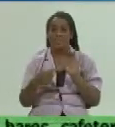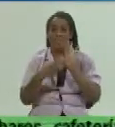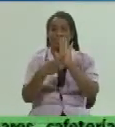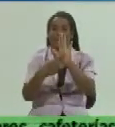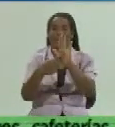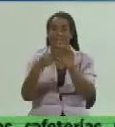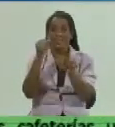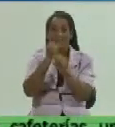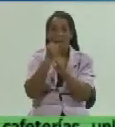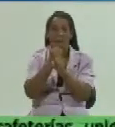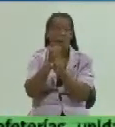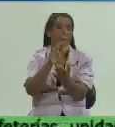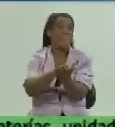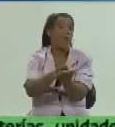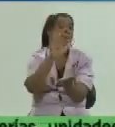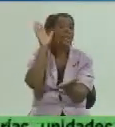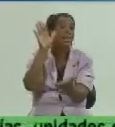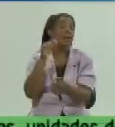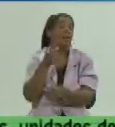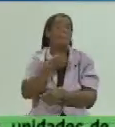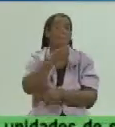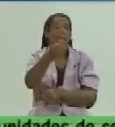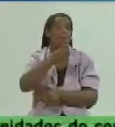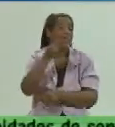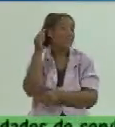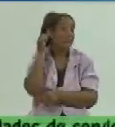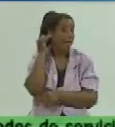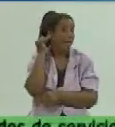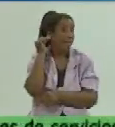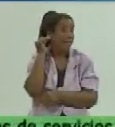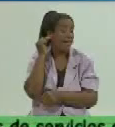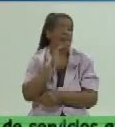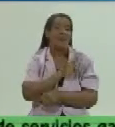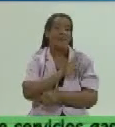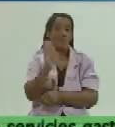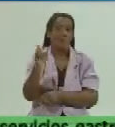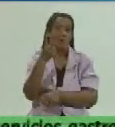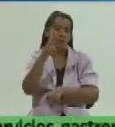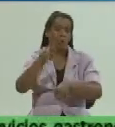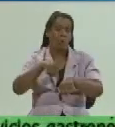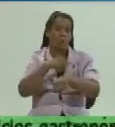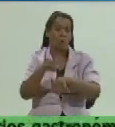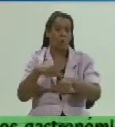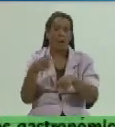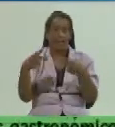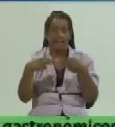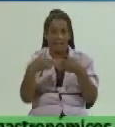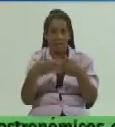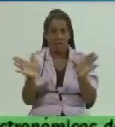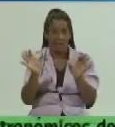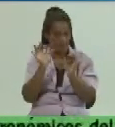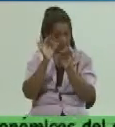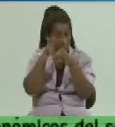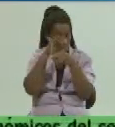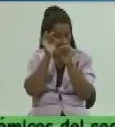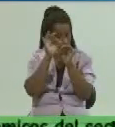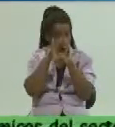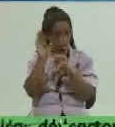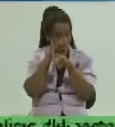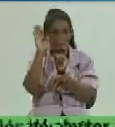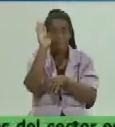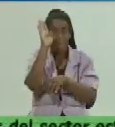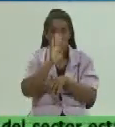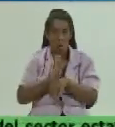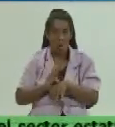habíamos prometido de natasha díaz bardón que estuvo hace dos horas en la inauguración del laboratorio de biología molecular